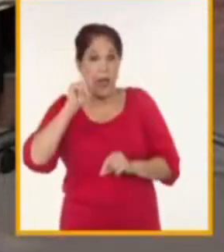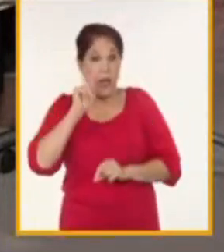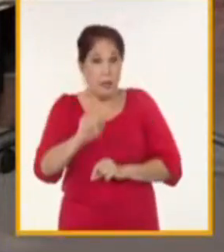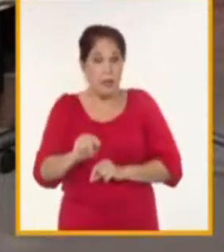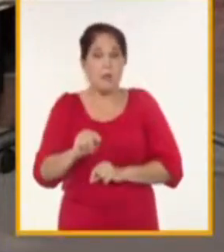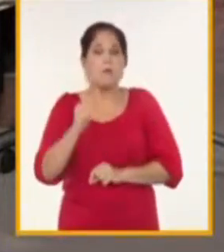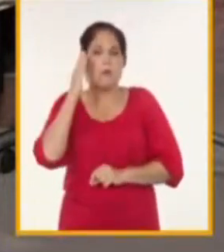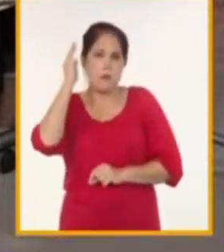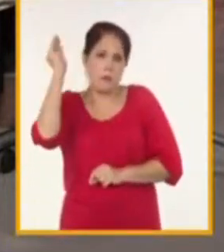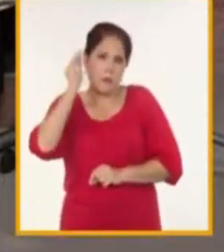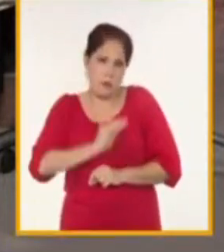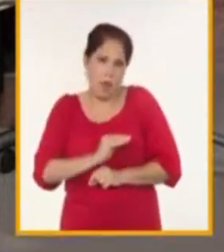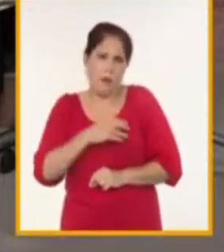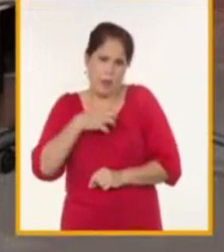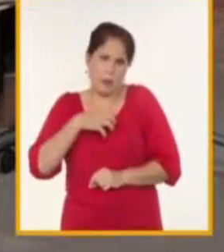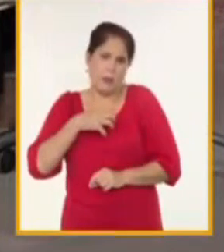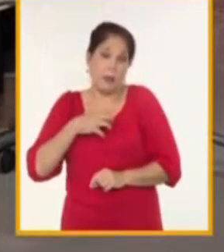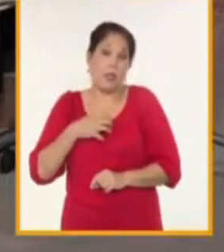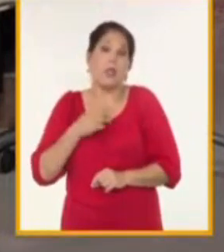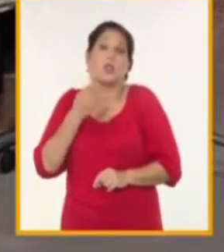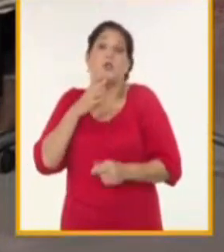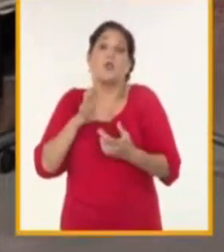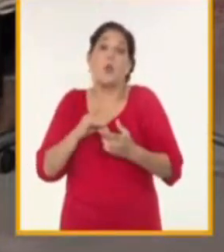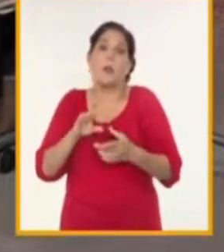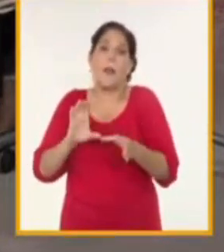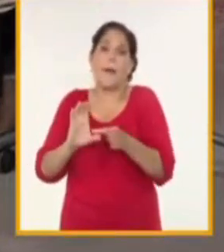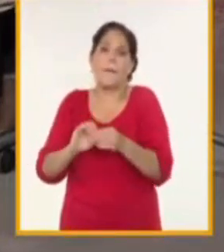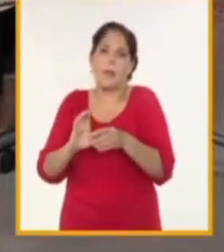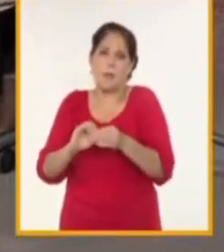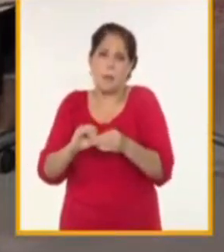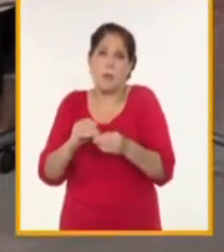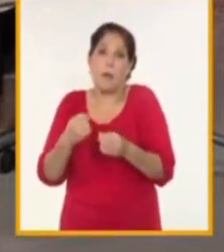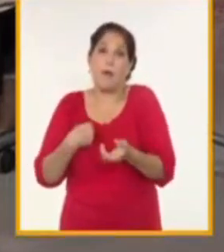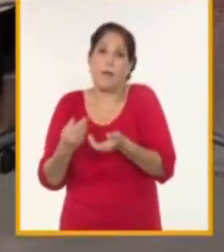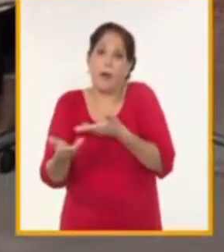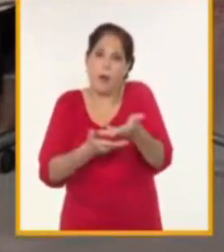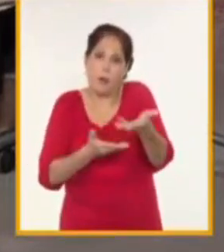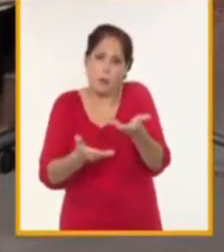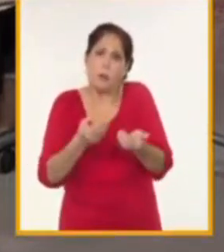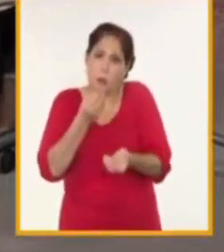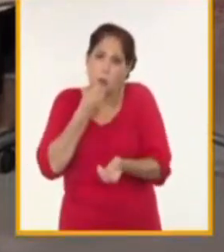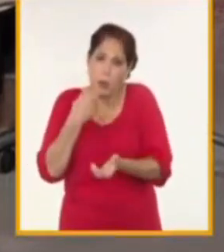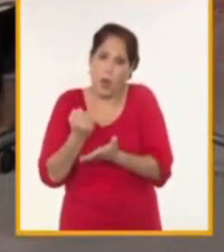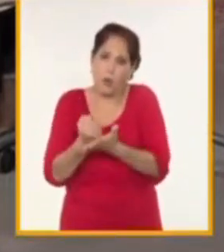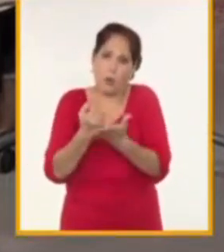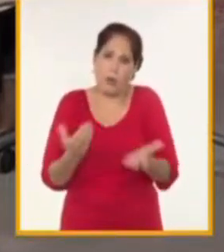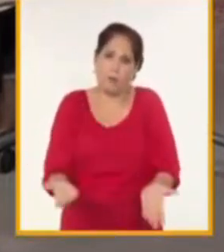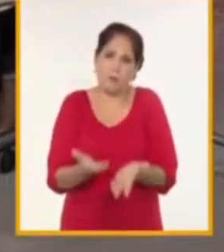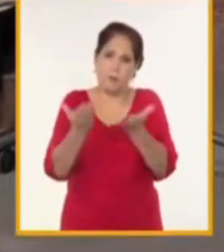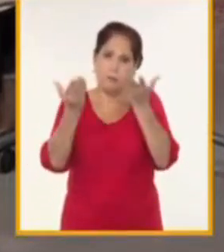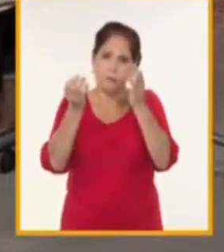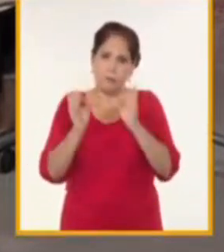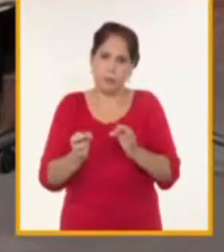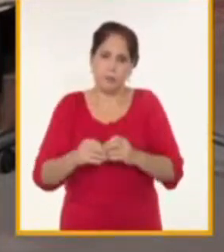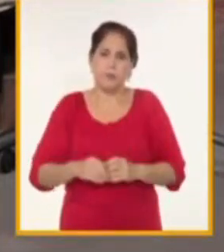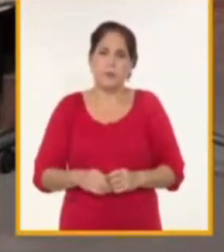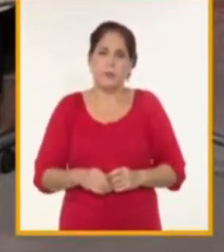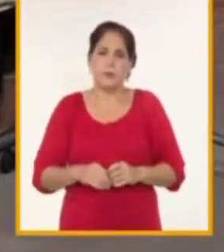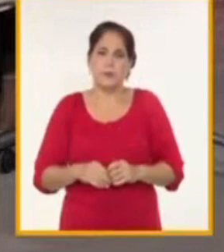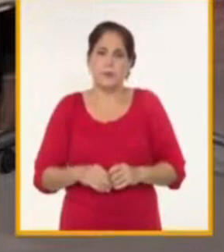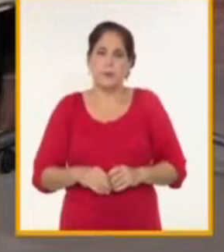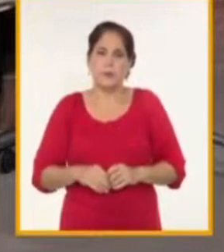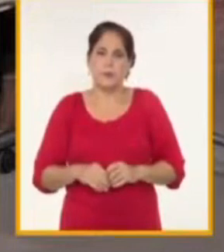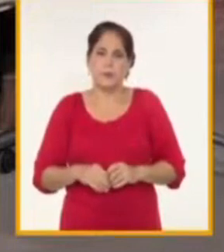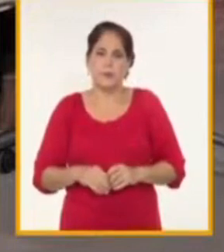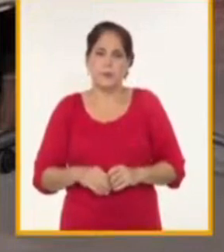plataforma logística que comentábamos al principio que les ha permitido también desarrollarse operando también